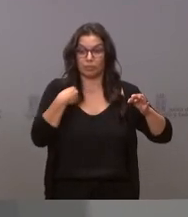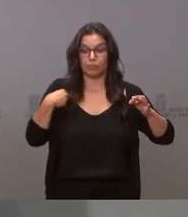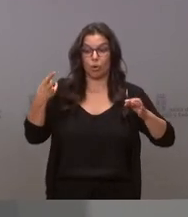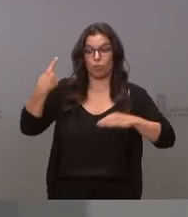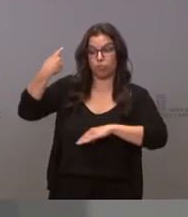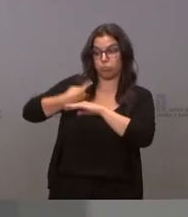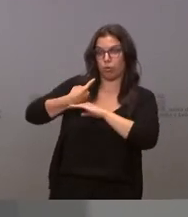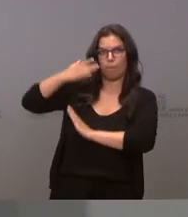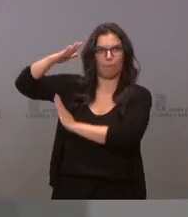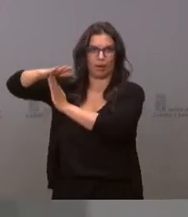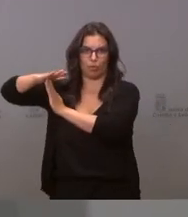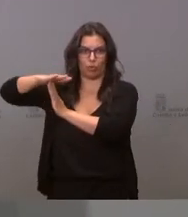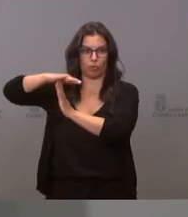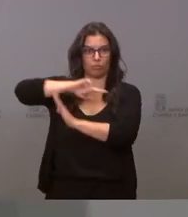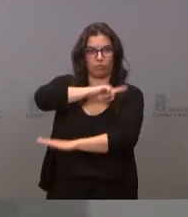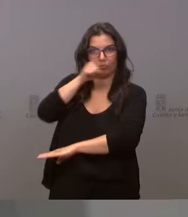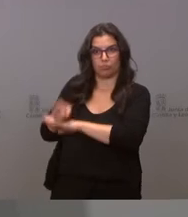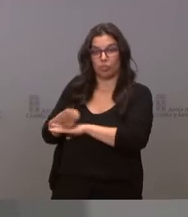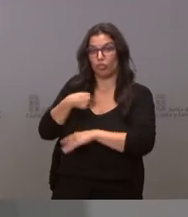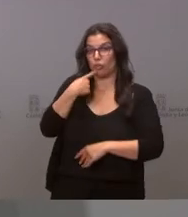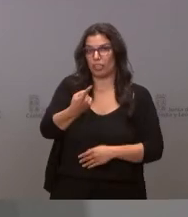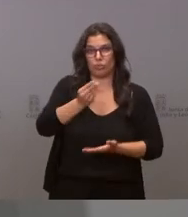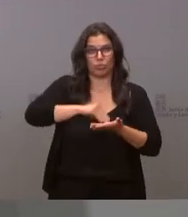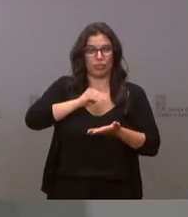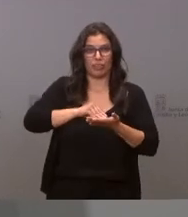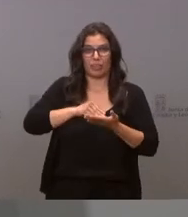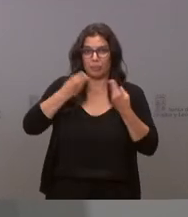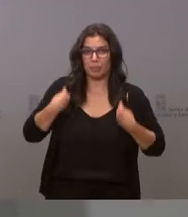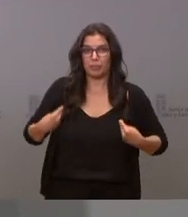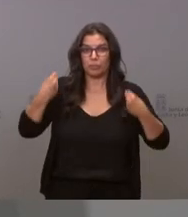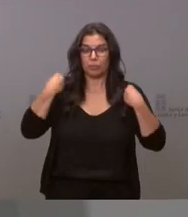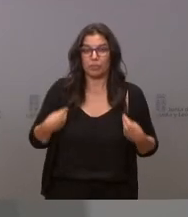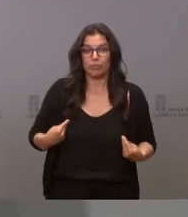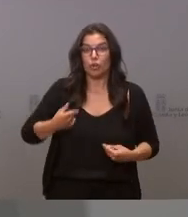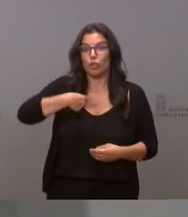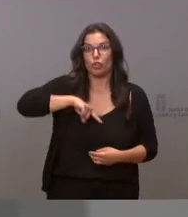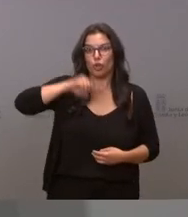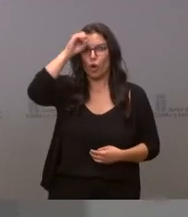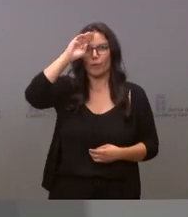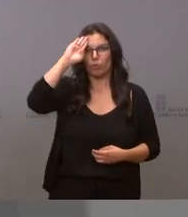tantas veces decir lo mismo no somos nosotros los que hemos cambiado de opinión